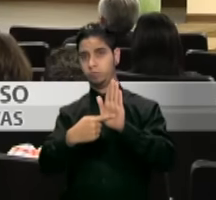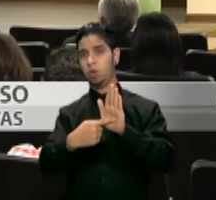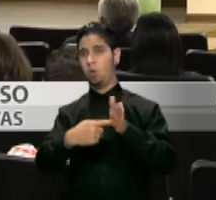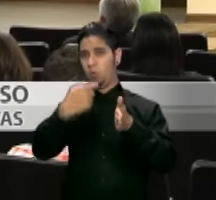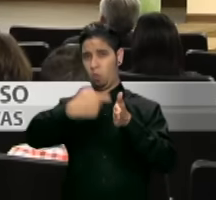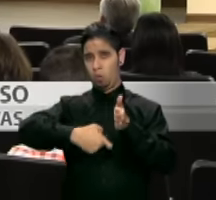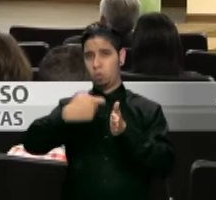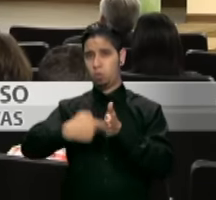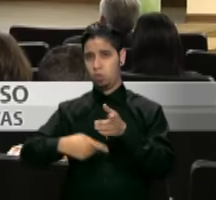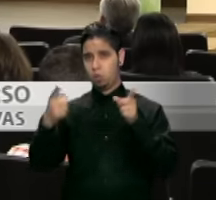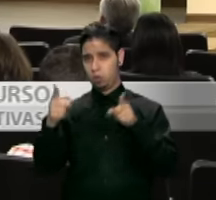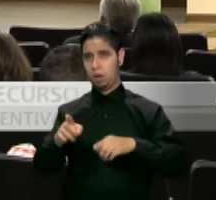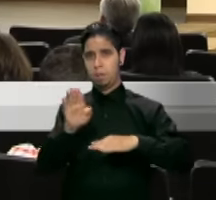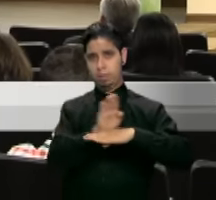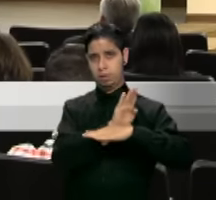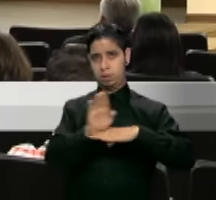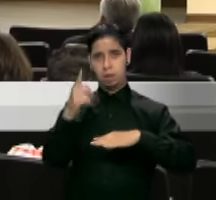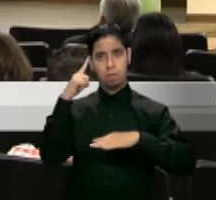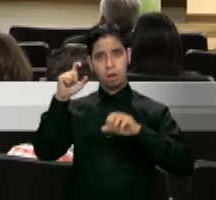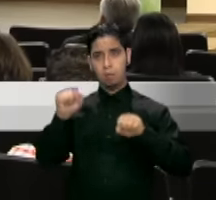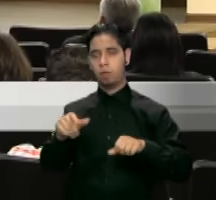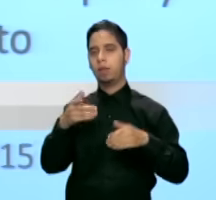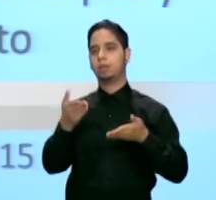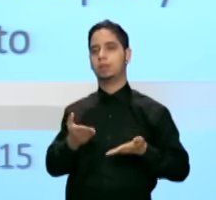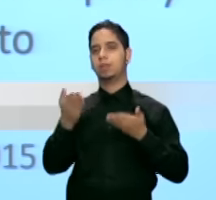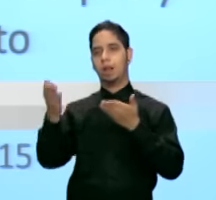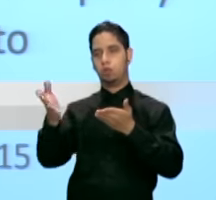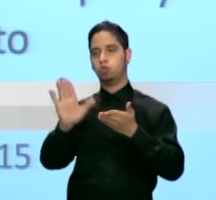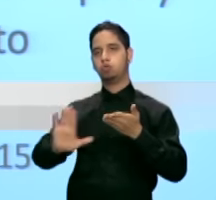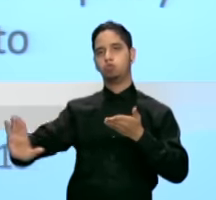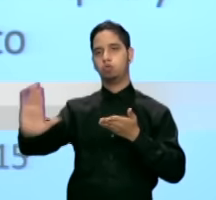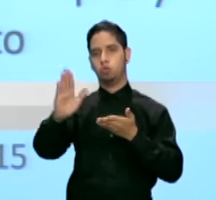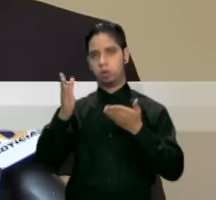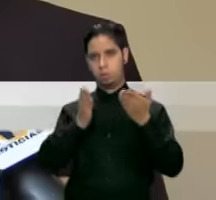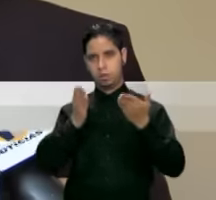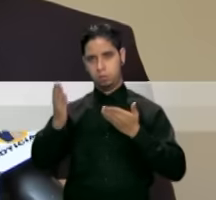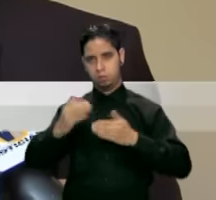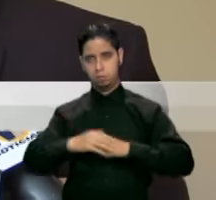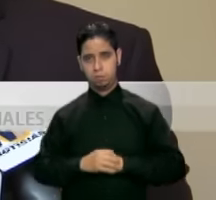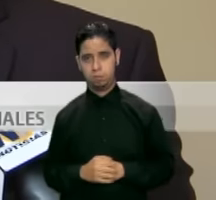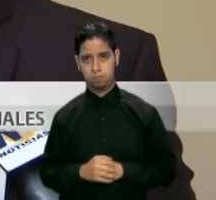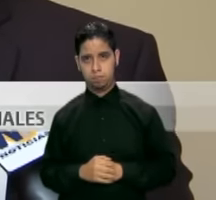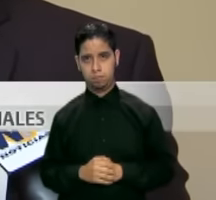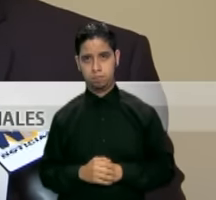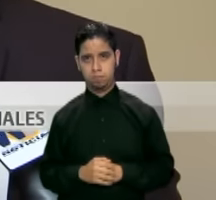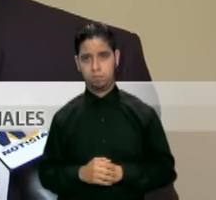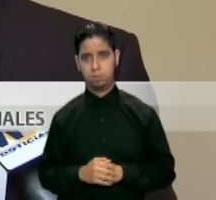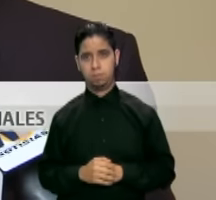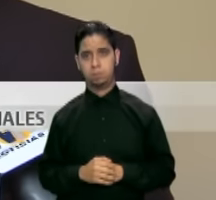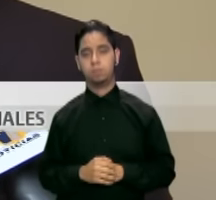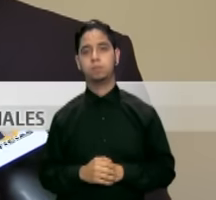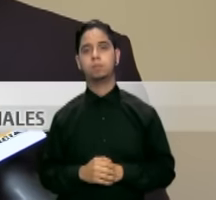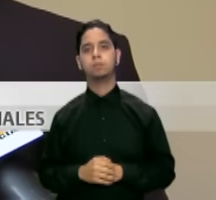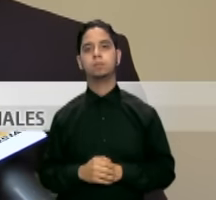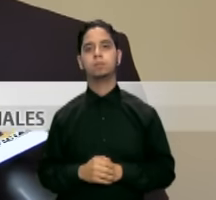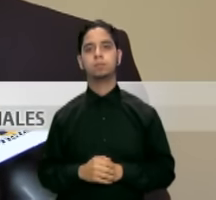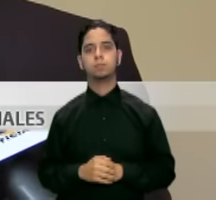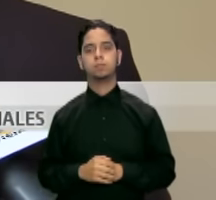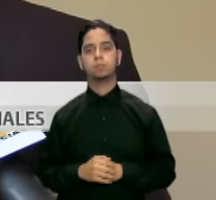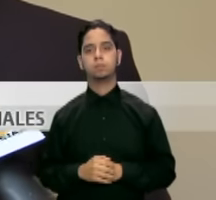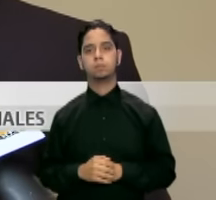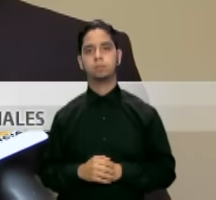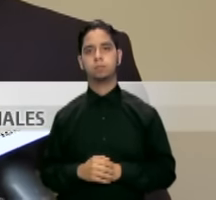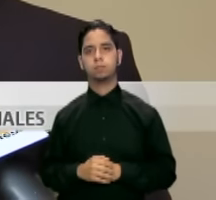incurren los comerciantes para poder brindar sus servicios. La información que tenemos es que entre